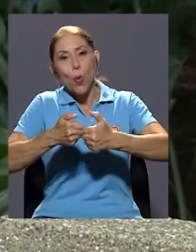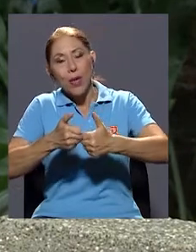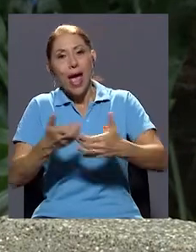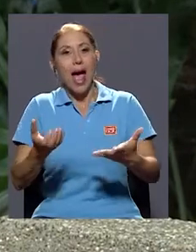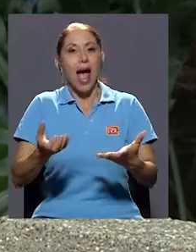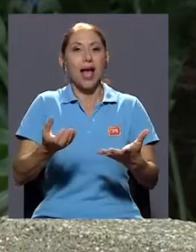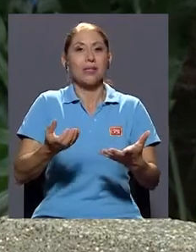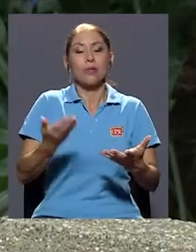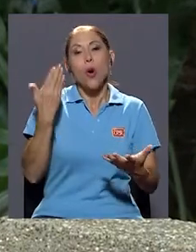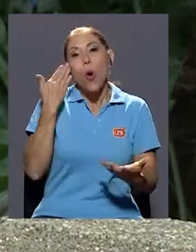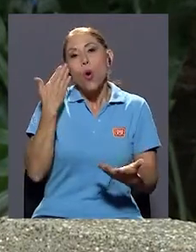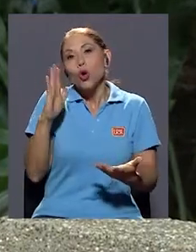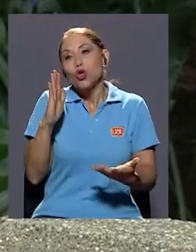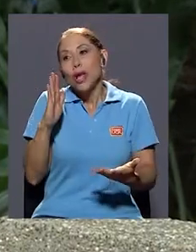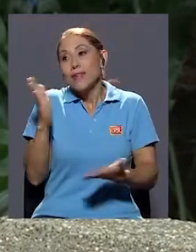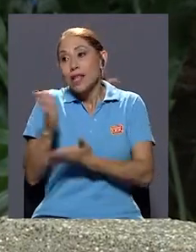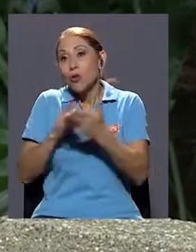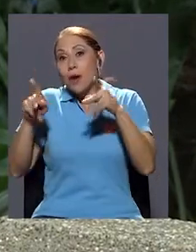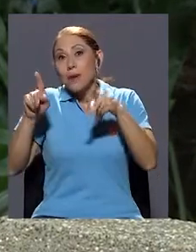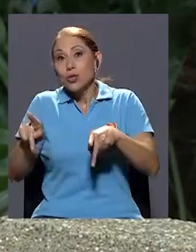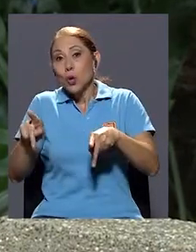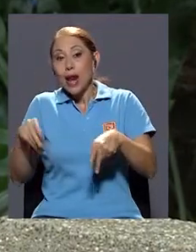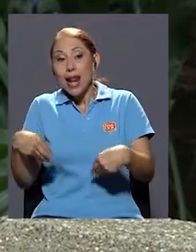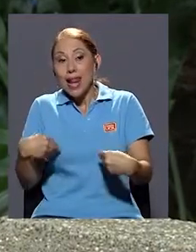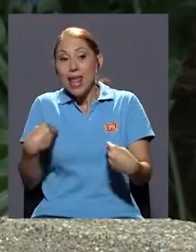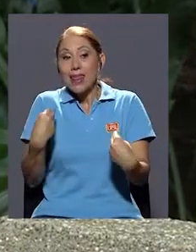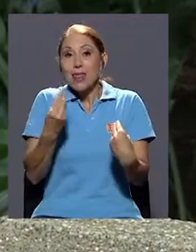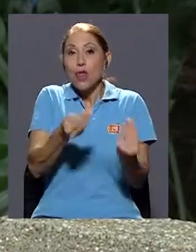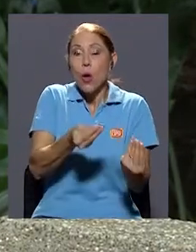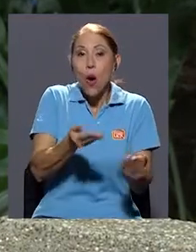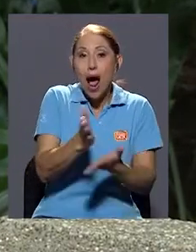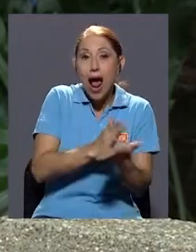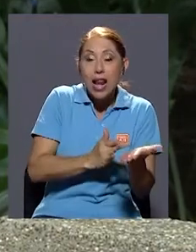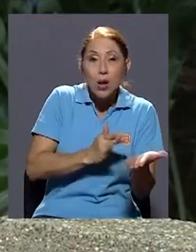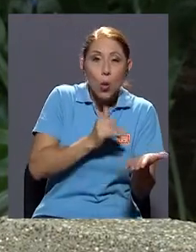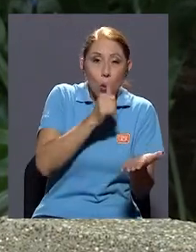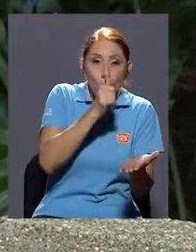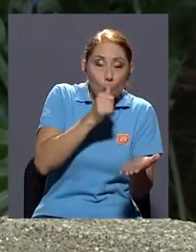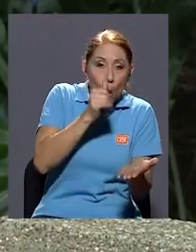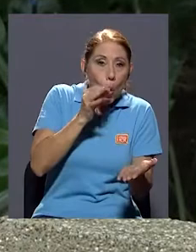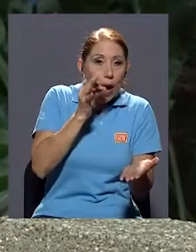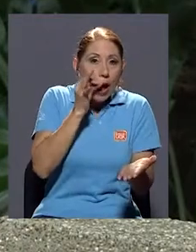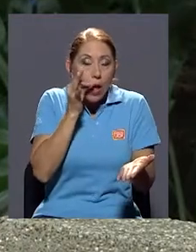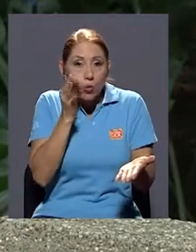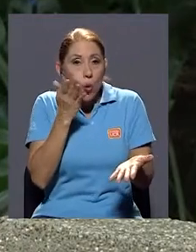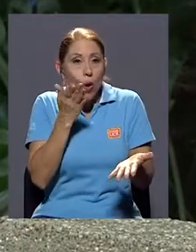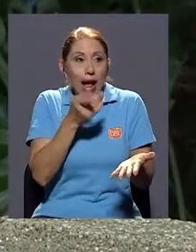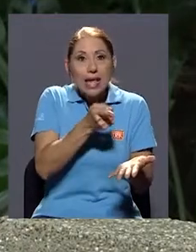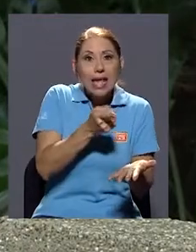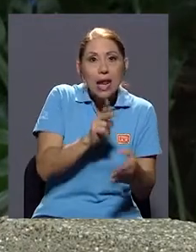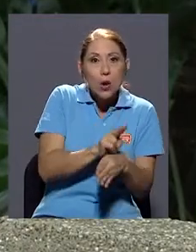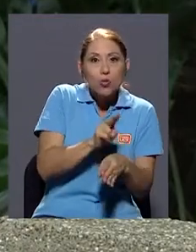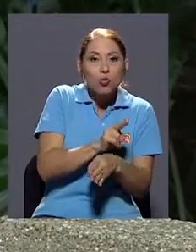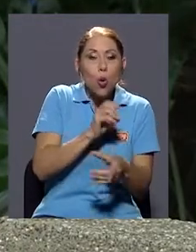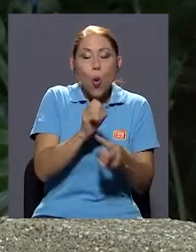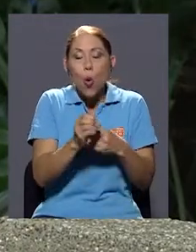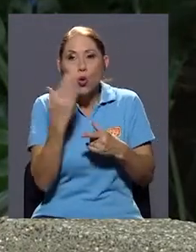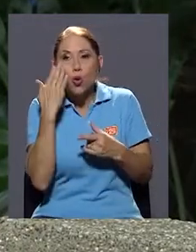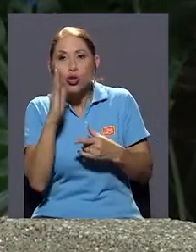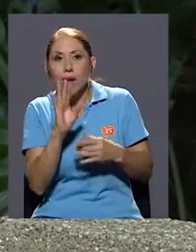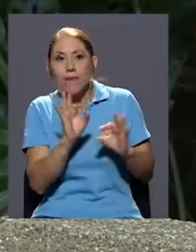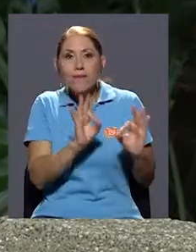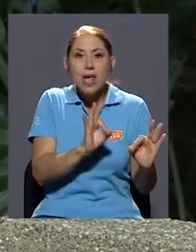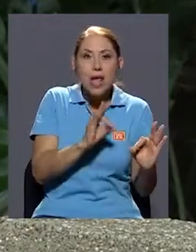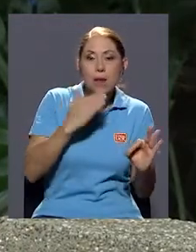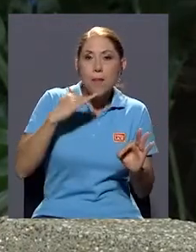le ofrecieron probar algún tipo de droga y la probó, pero no sabe si lo que hizo está bien o